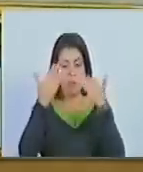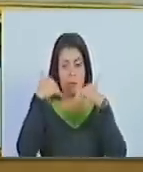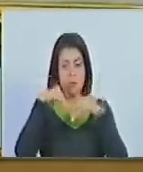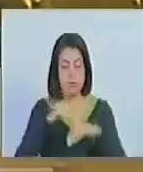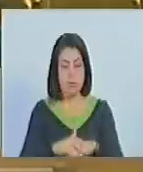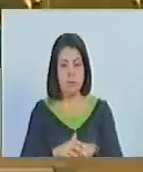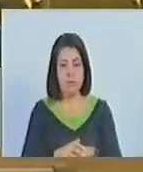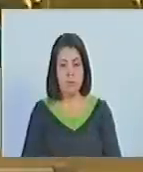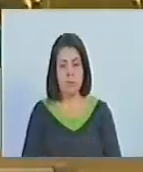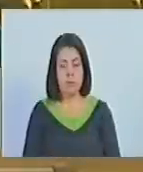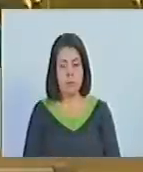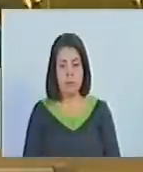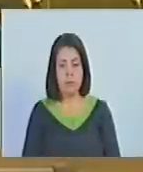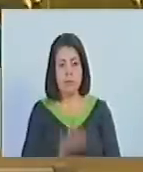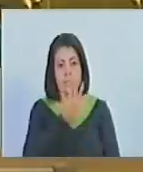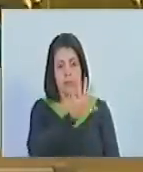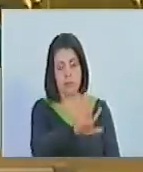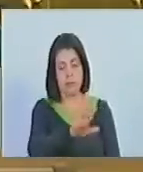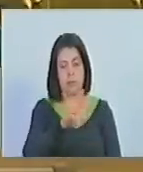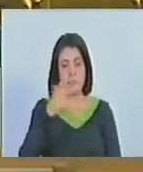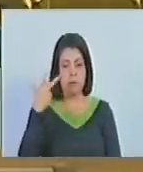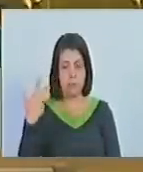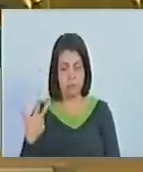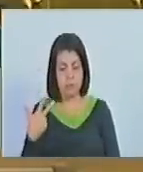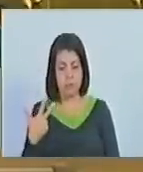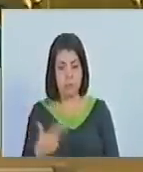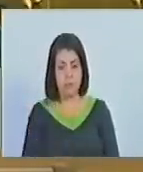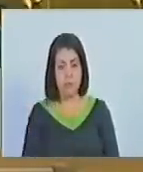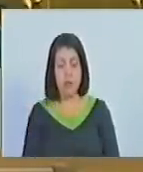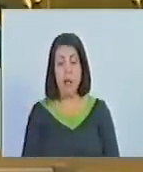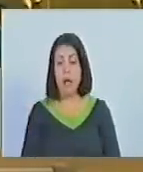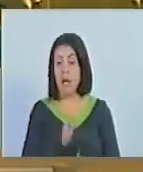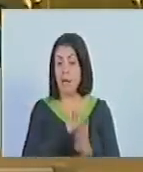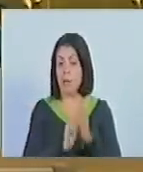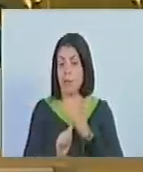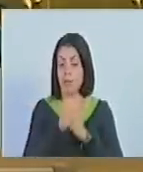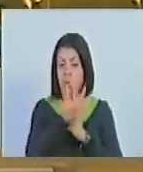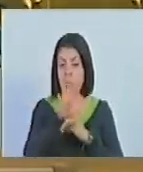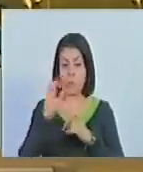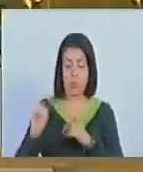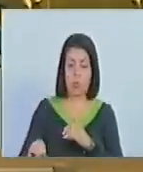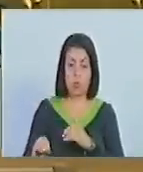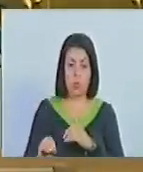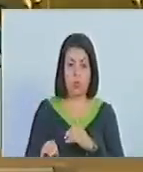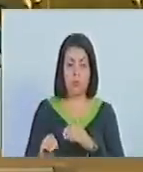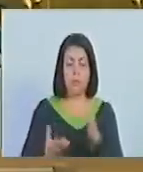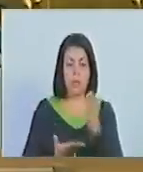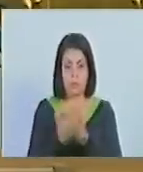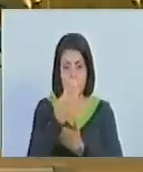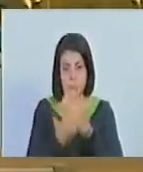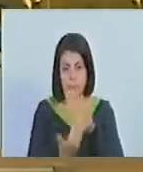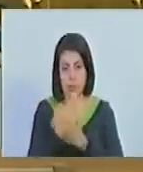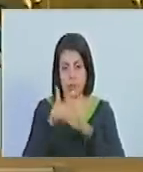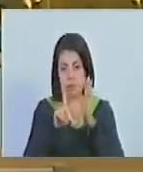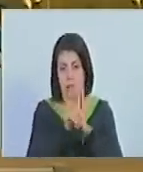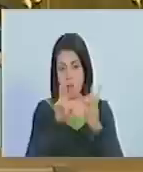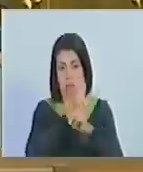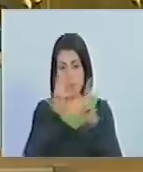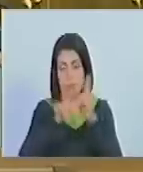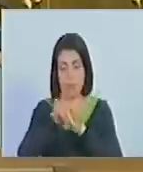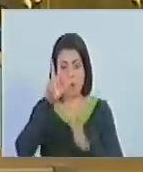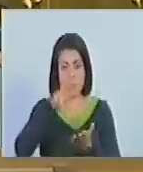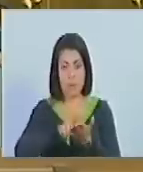Siguiente. Quincuagésimo tercero. Artículo 50. Imprímase esta ley con las reformas